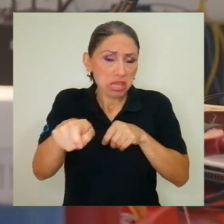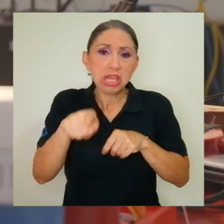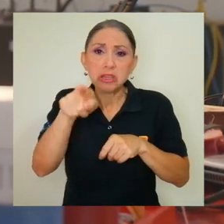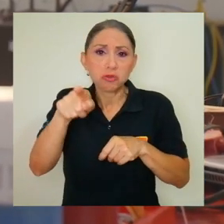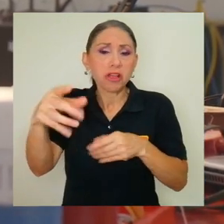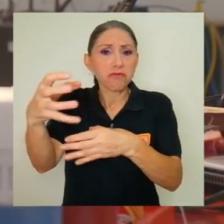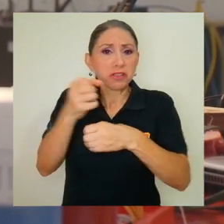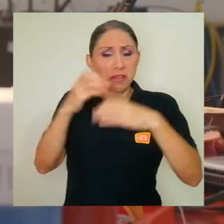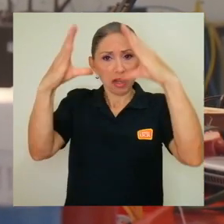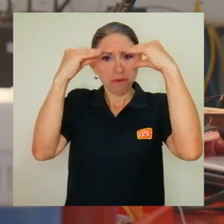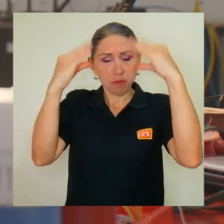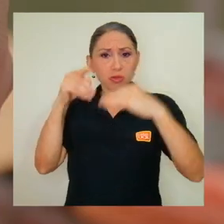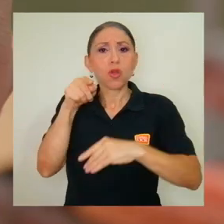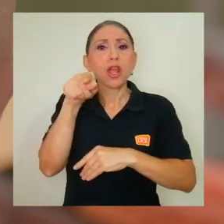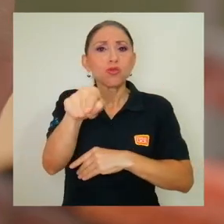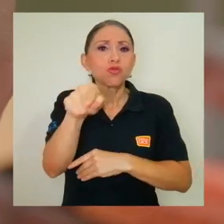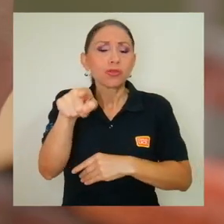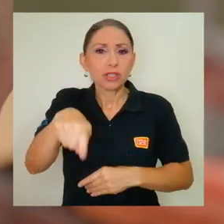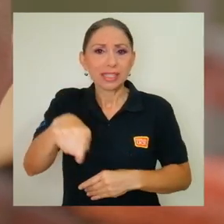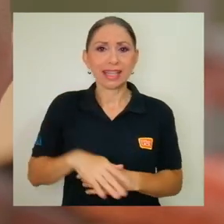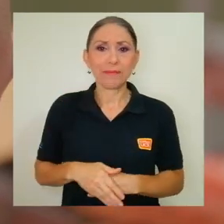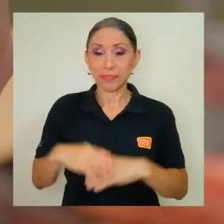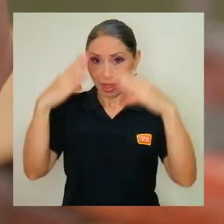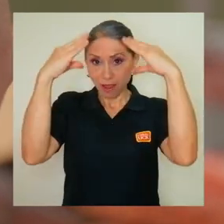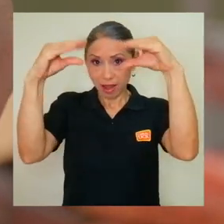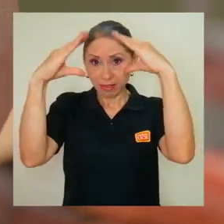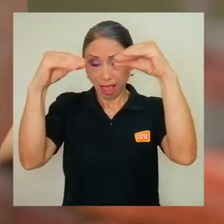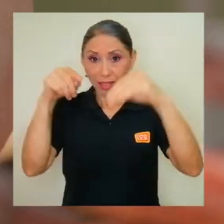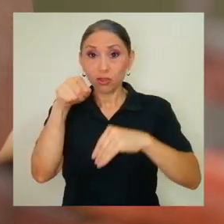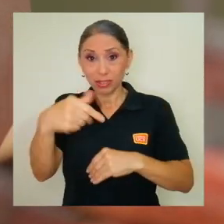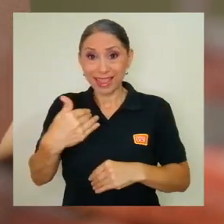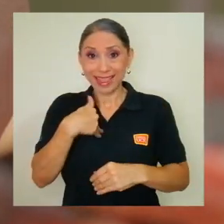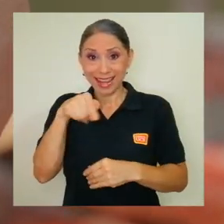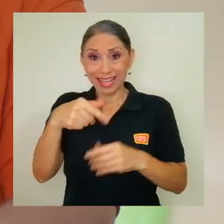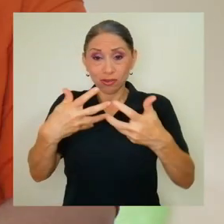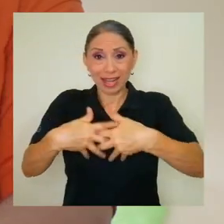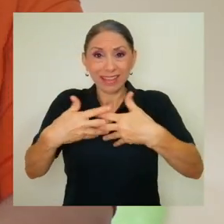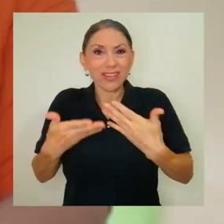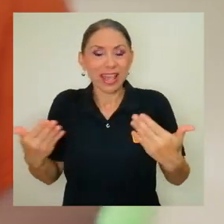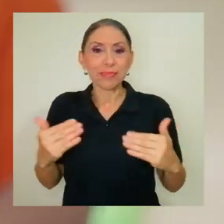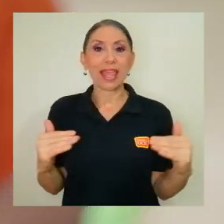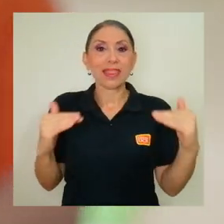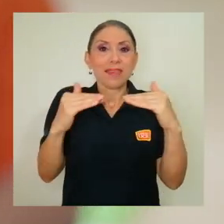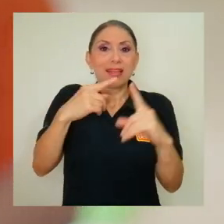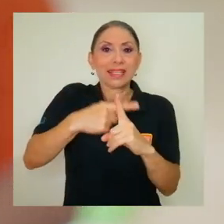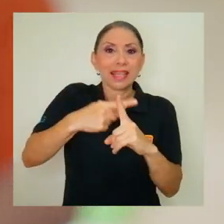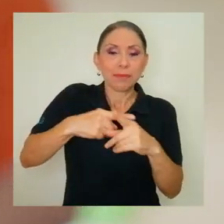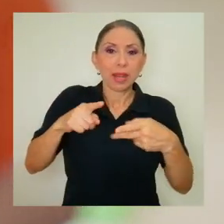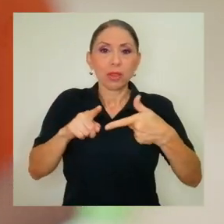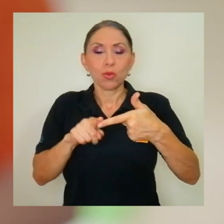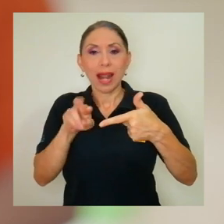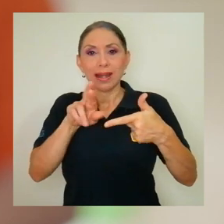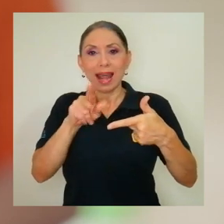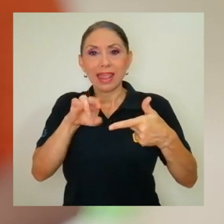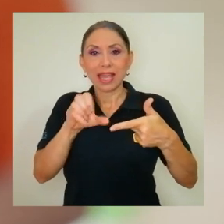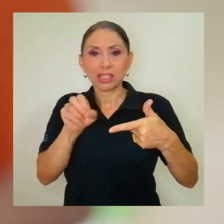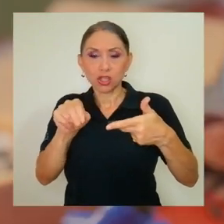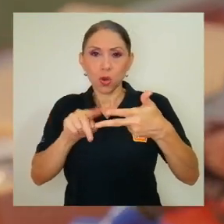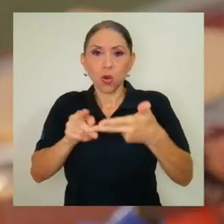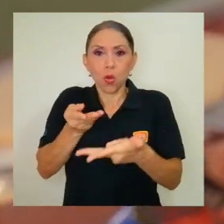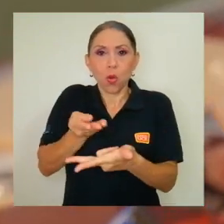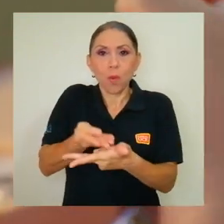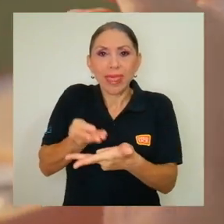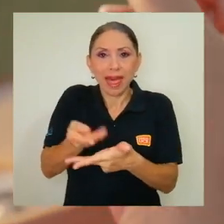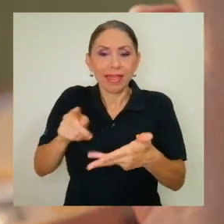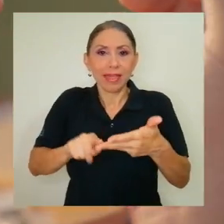la señal donde usted lo necesite. Dentro de los datos que capturan estos artefactos, están los niveles de temperatura, radiación y humedad,